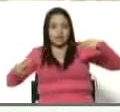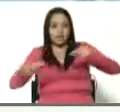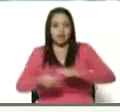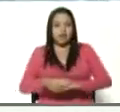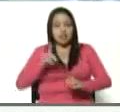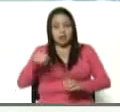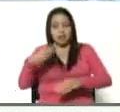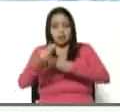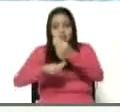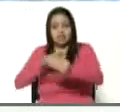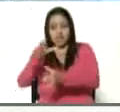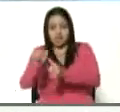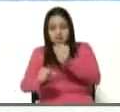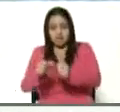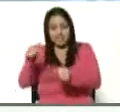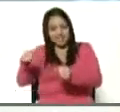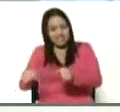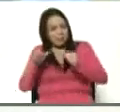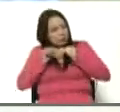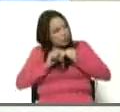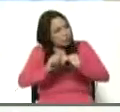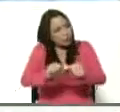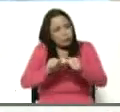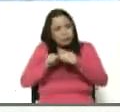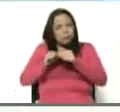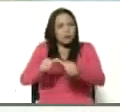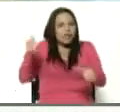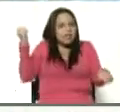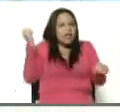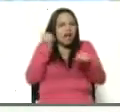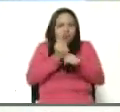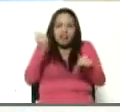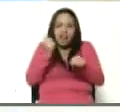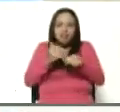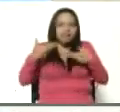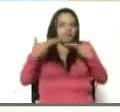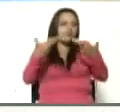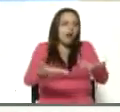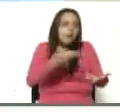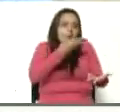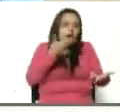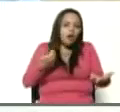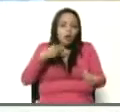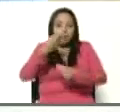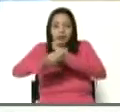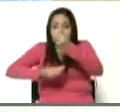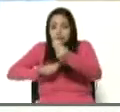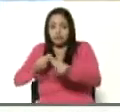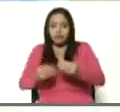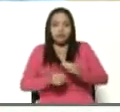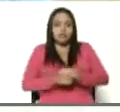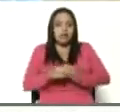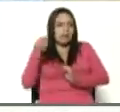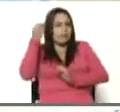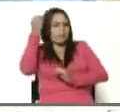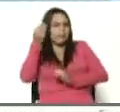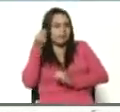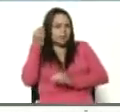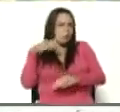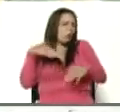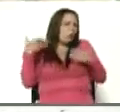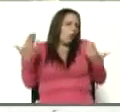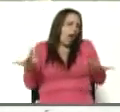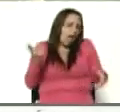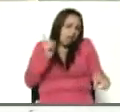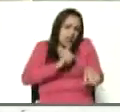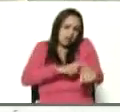por aquí estamos fajados, trabajando y dando lo mejor de nosotros para producir. Cuando pensamos cuándo es el momento,